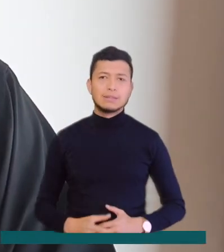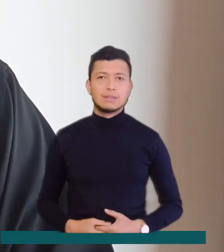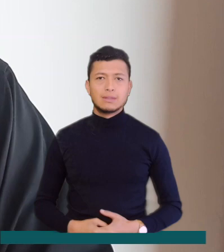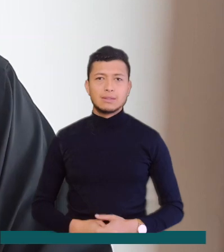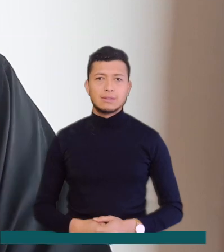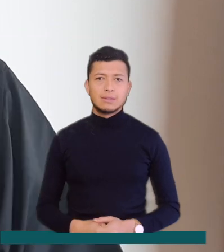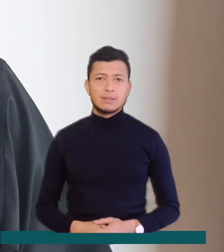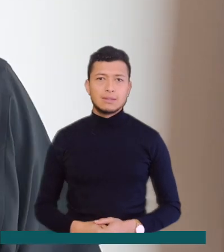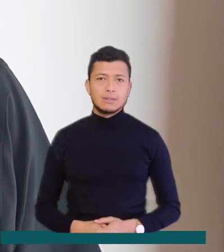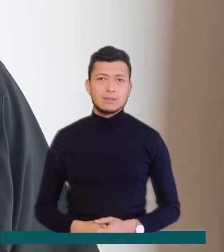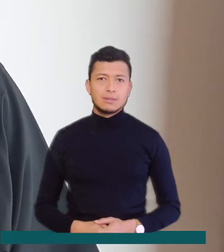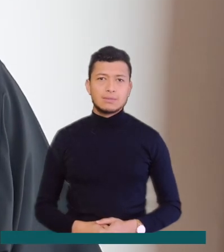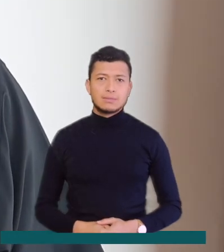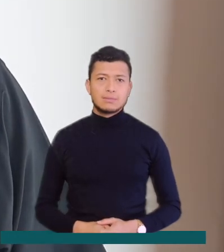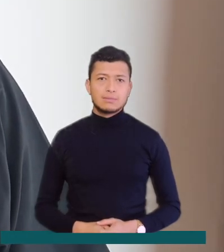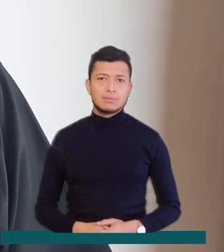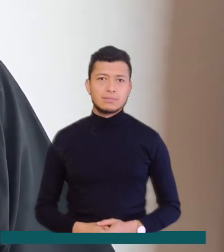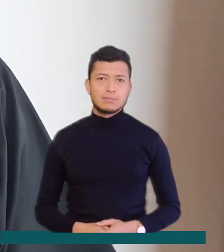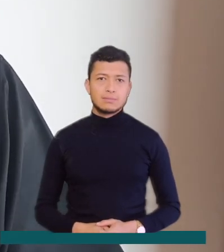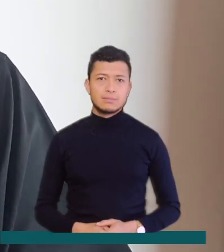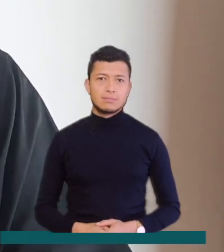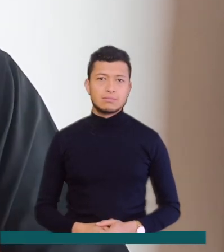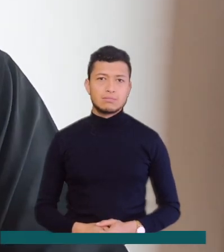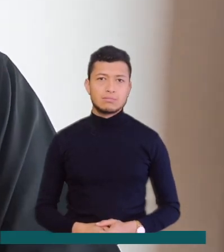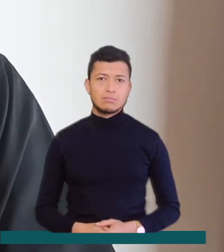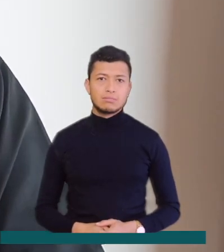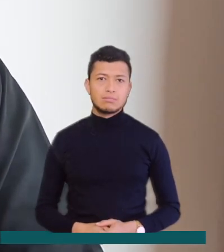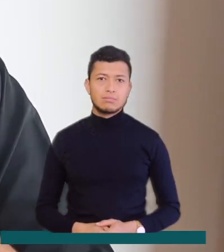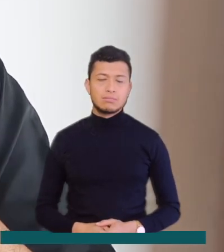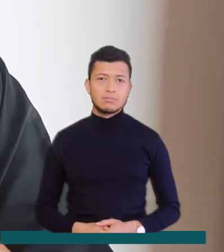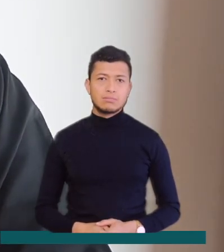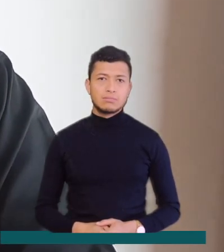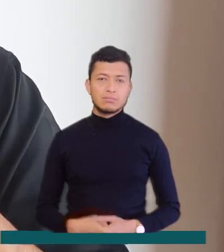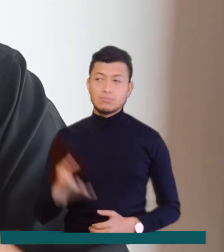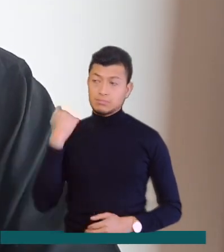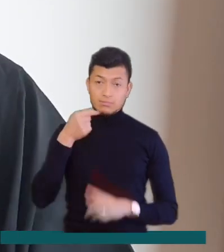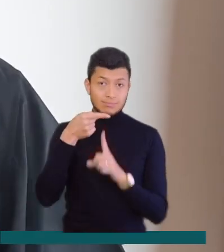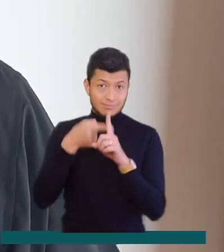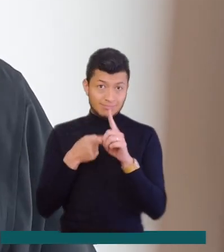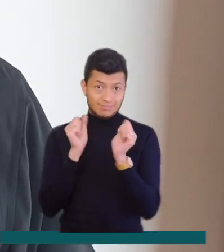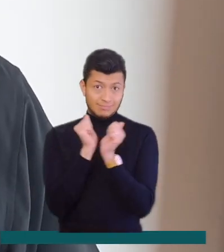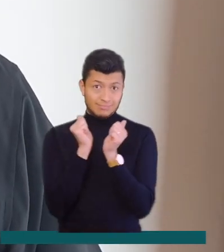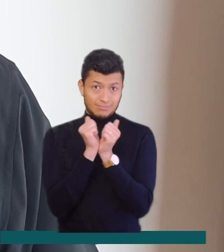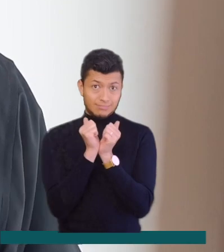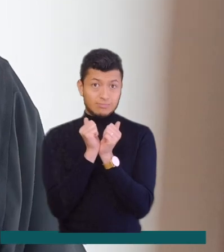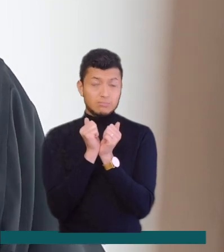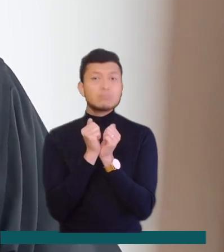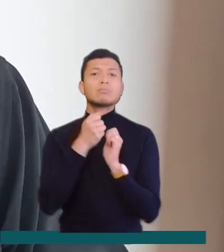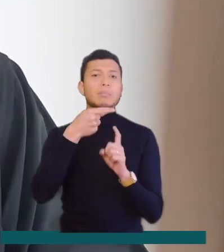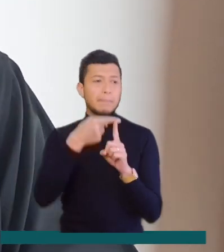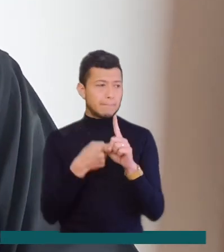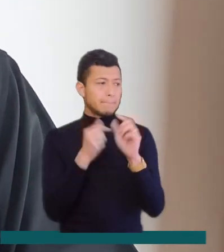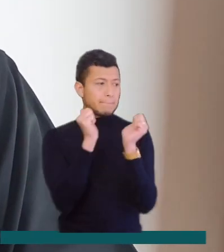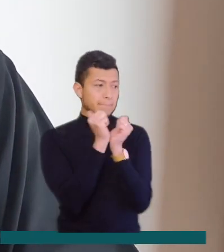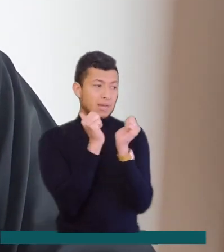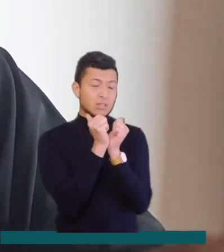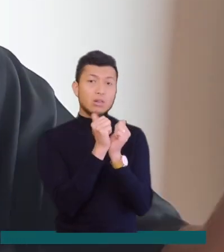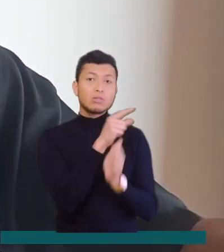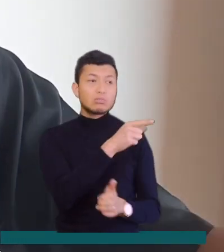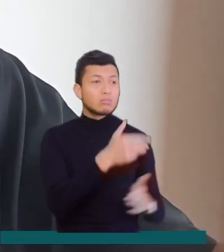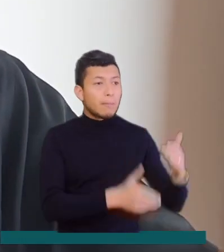exámenes en el mes de marzo y vinieron a leerlos, lo realizamos en el mes de mayo. Y en el mes de mayo